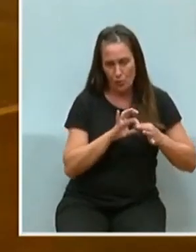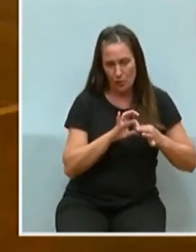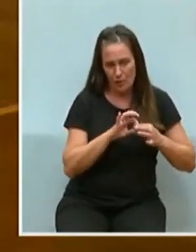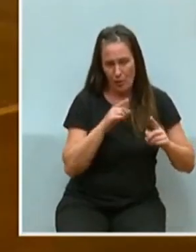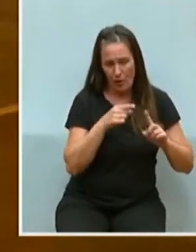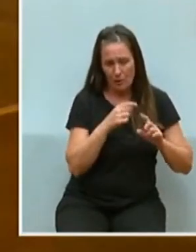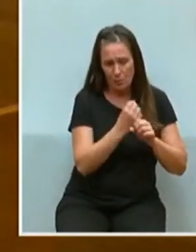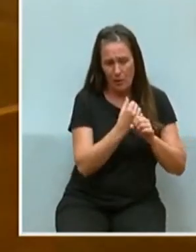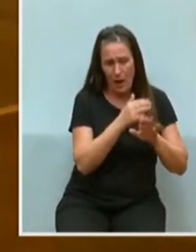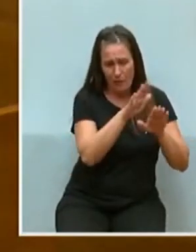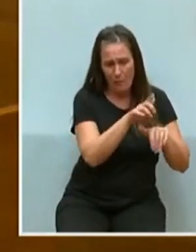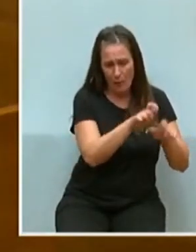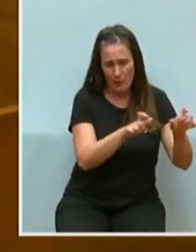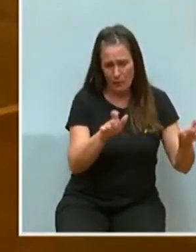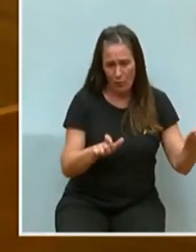ciudadanos.